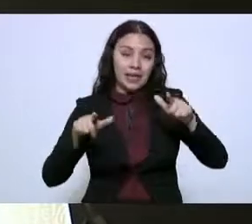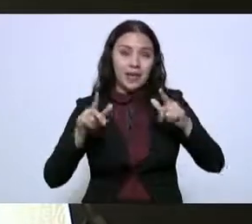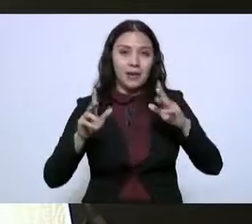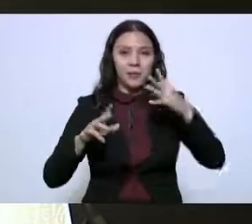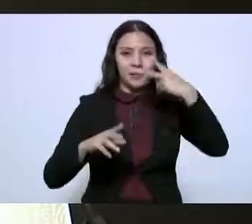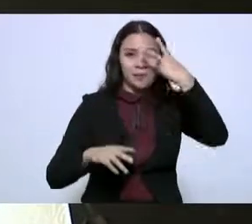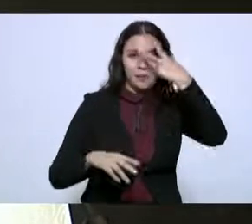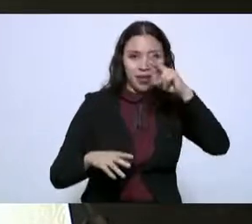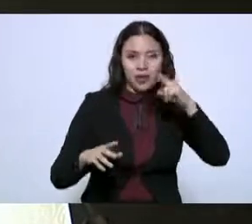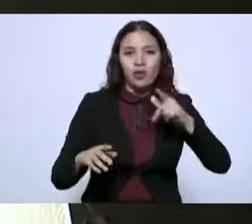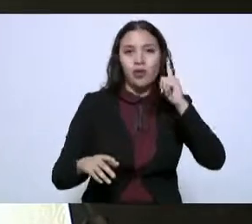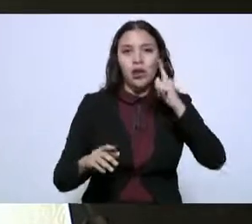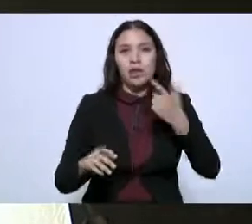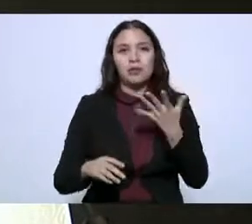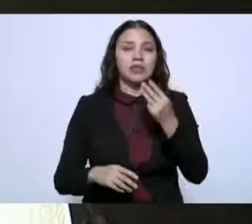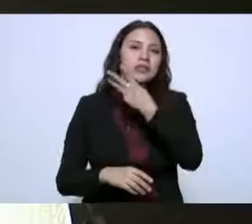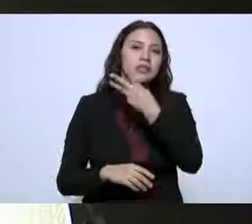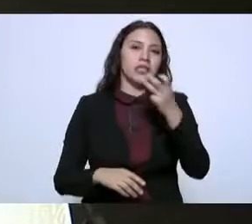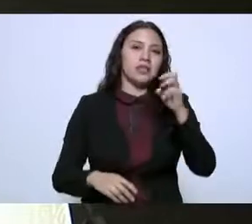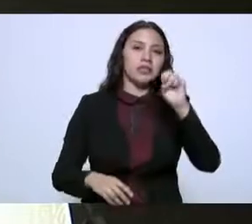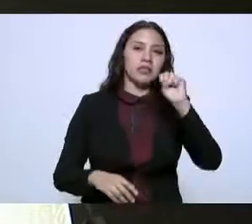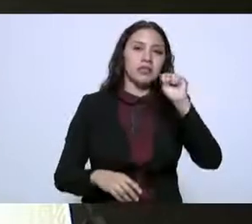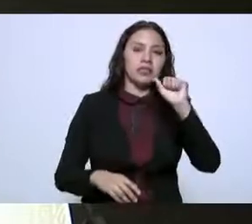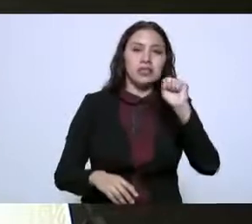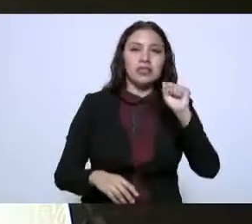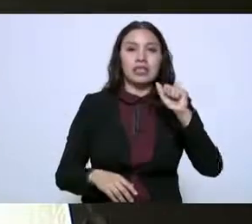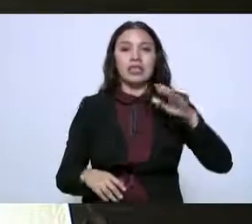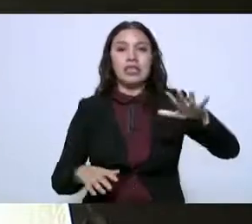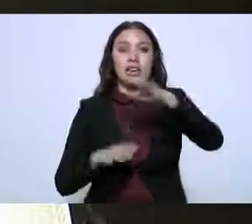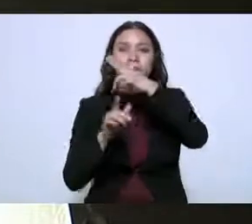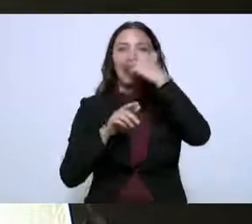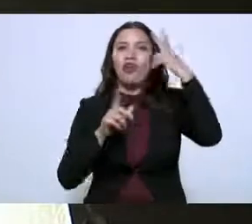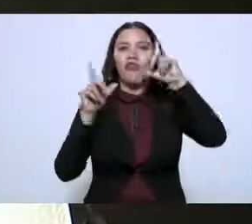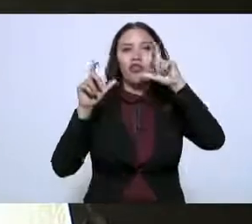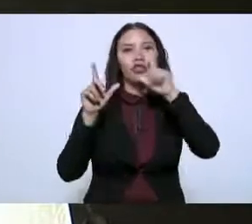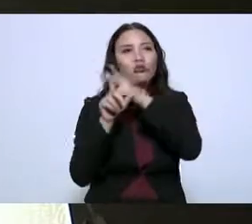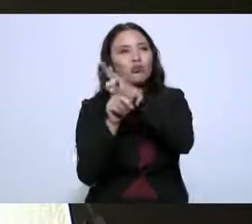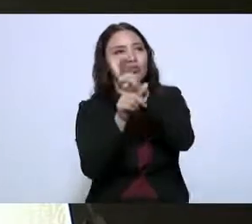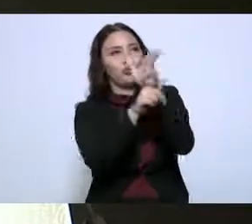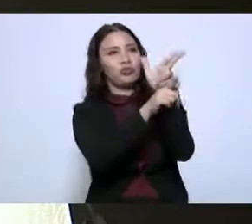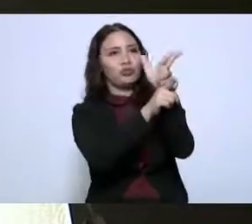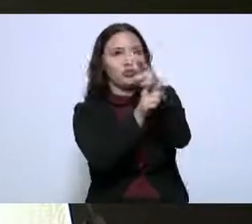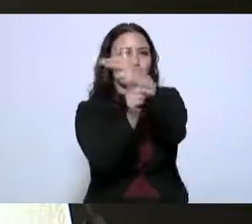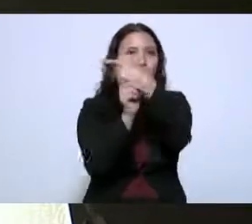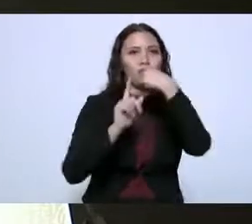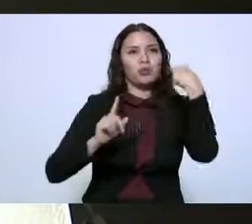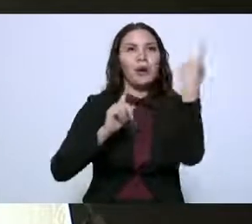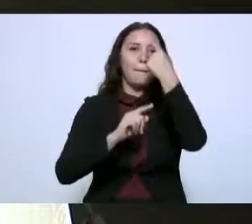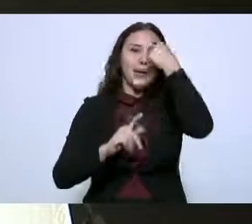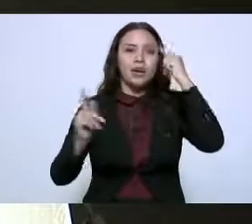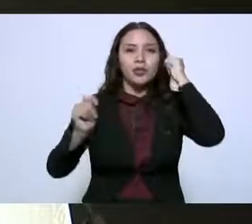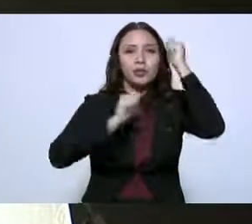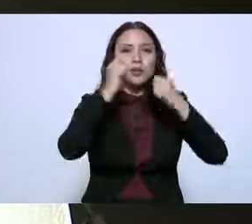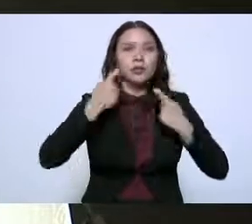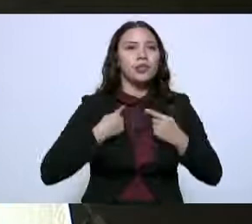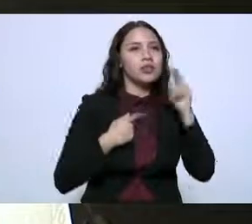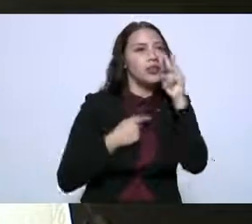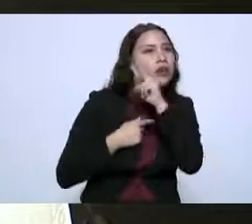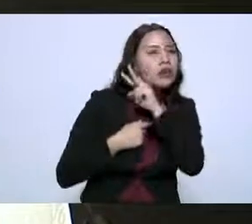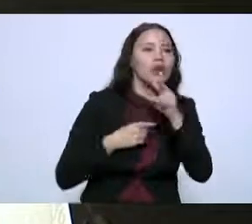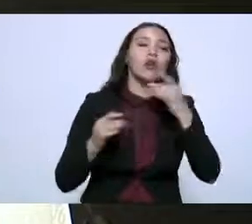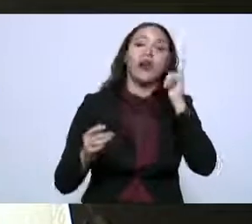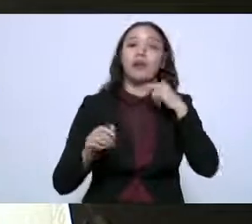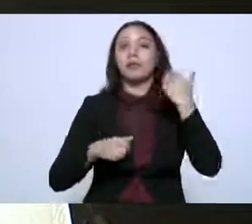fotografías en 360 grados para darle mayor movilidad e información turística en el